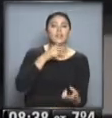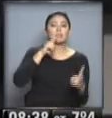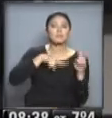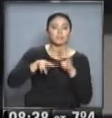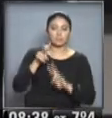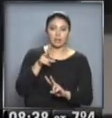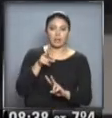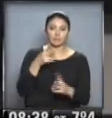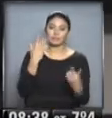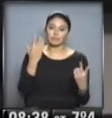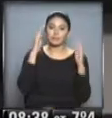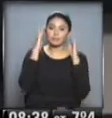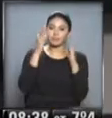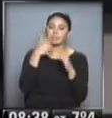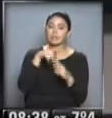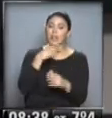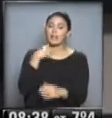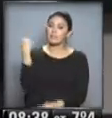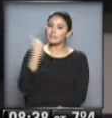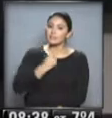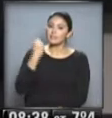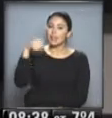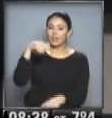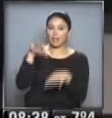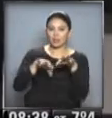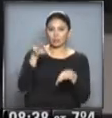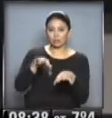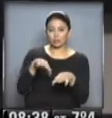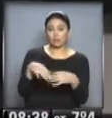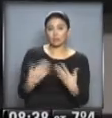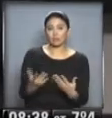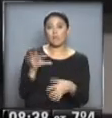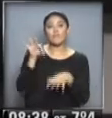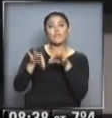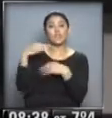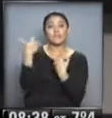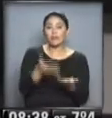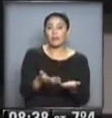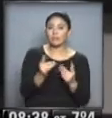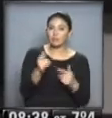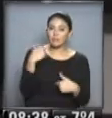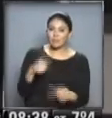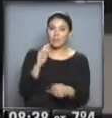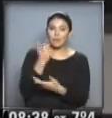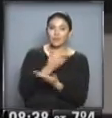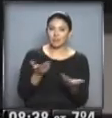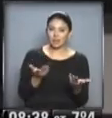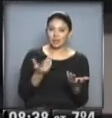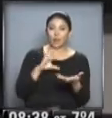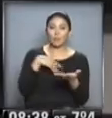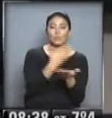definitiva van a tratar de lograr para esta elección, que son en definitiva los votos y tratar de mostrar sus